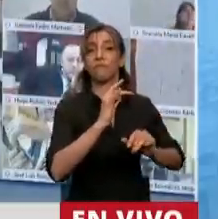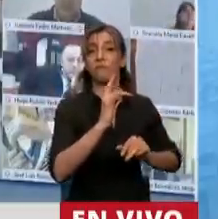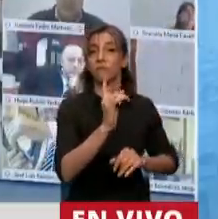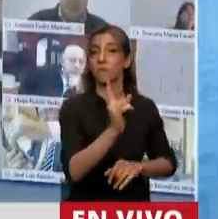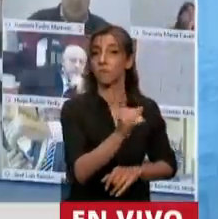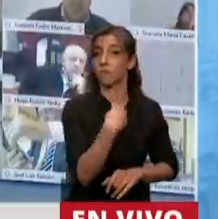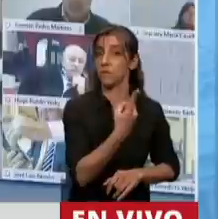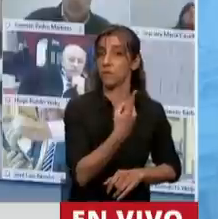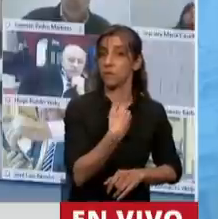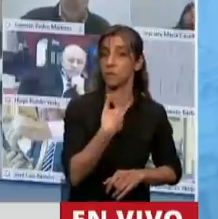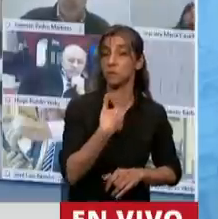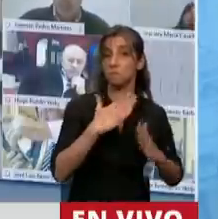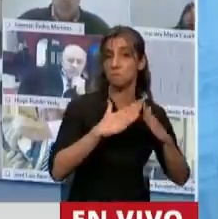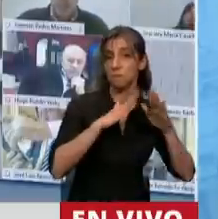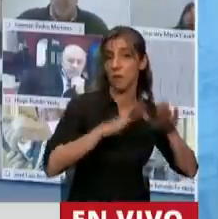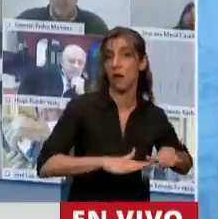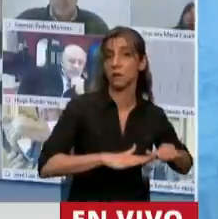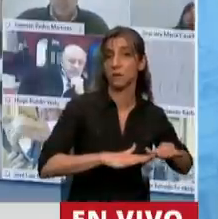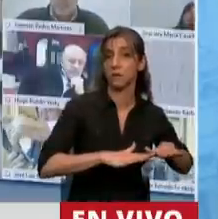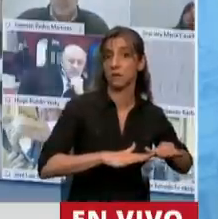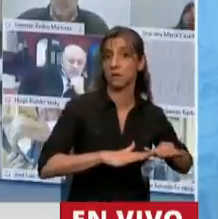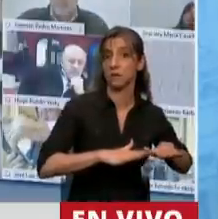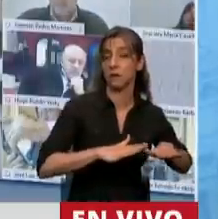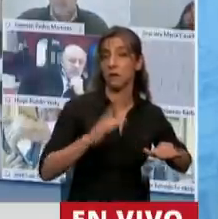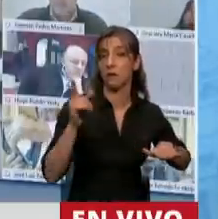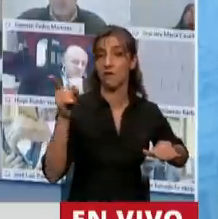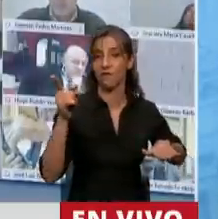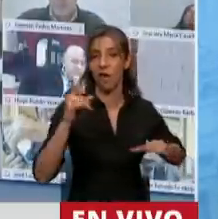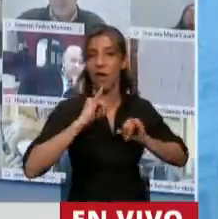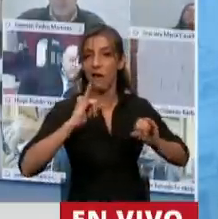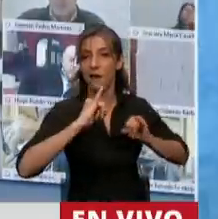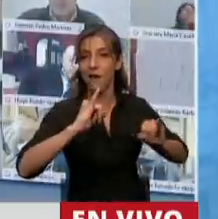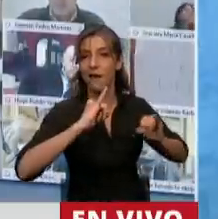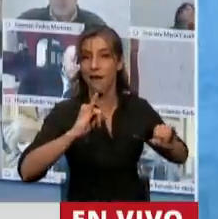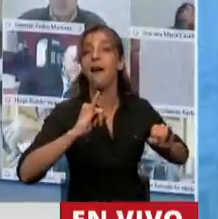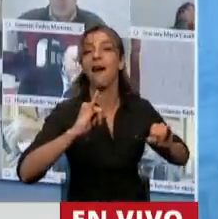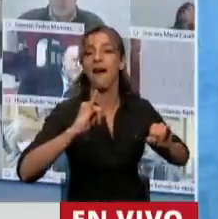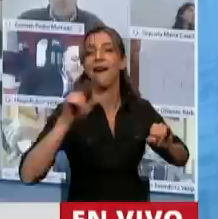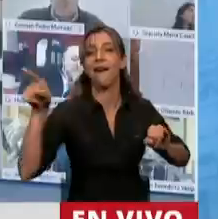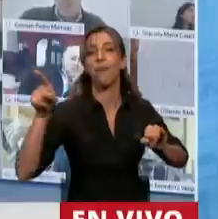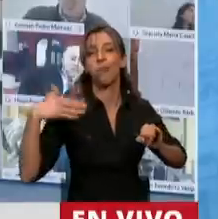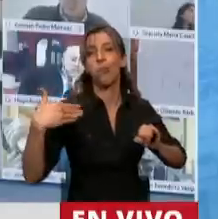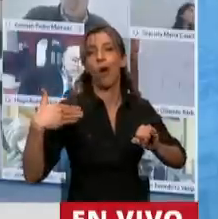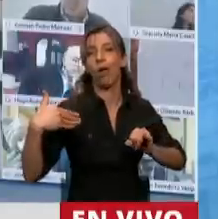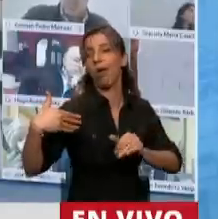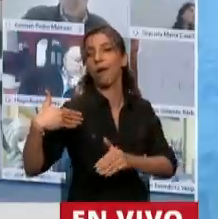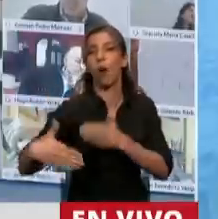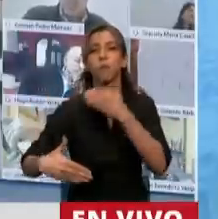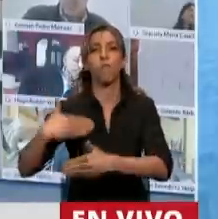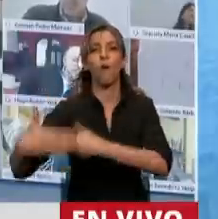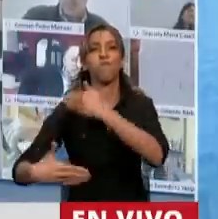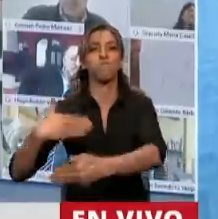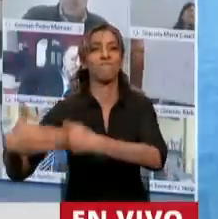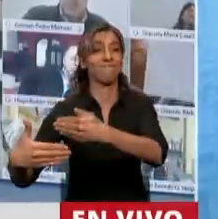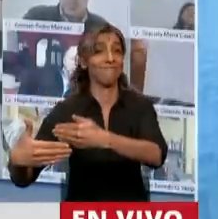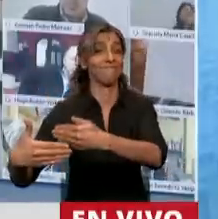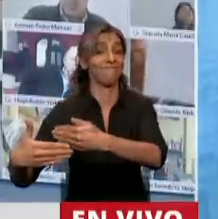y mientras eso sucede avanzan de manera inescrupulosa, por